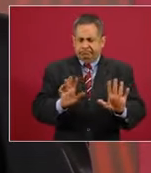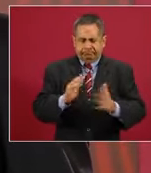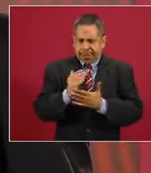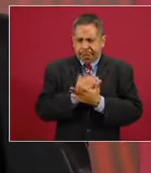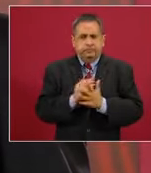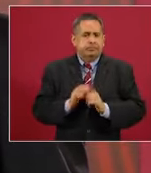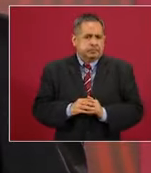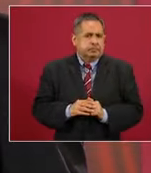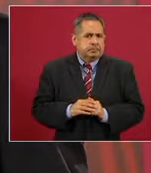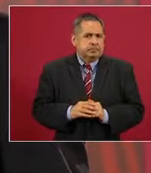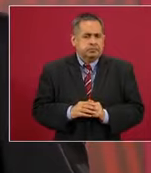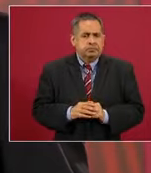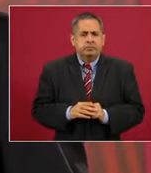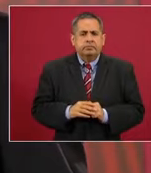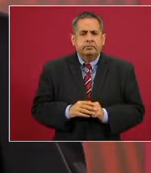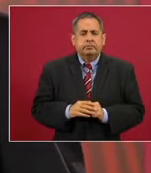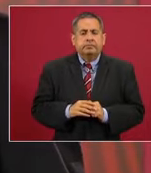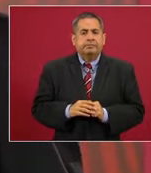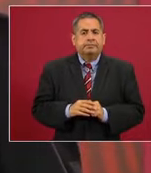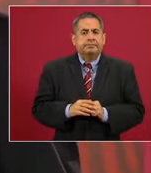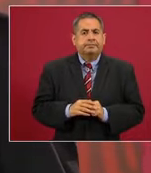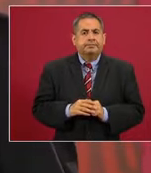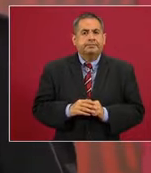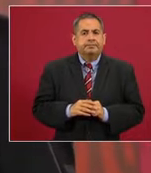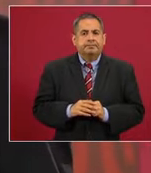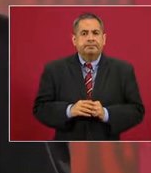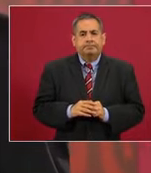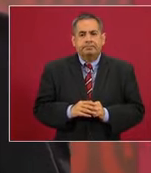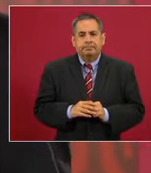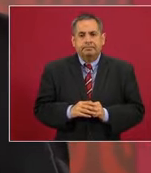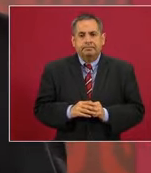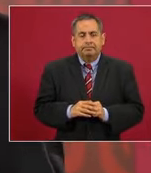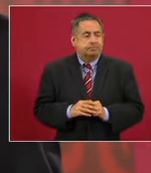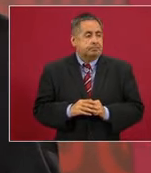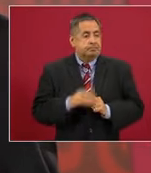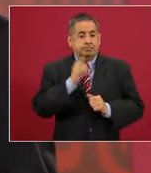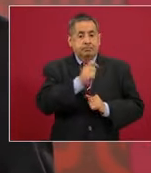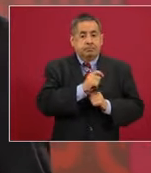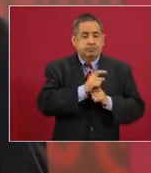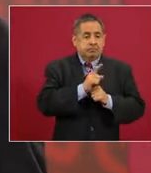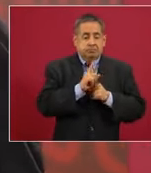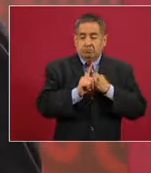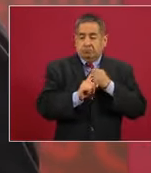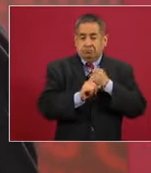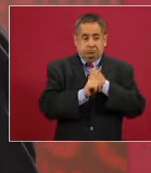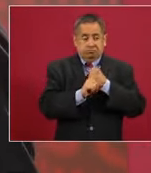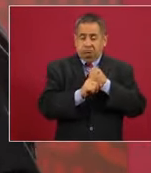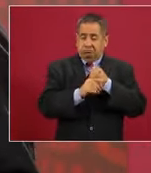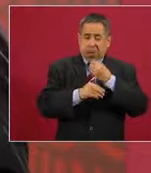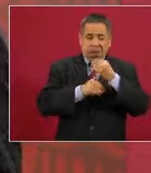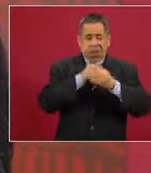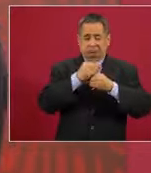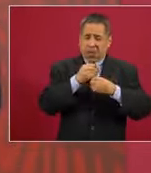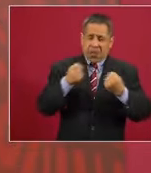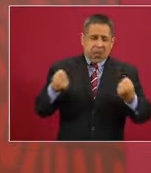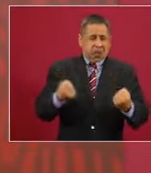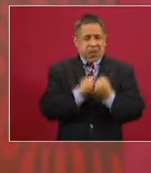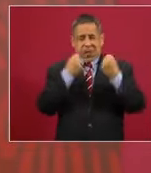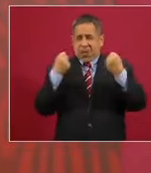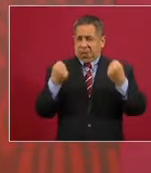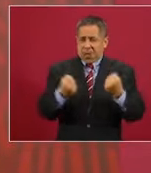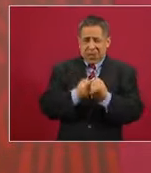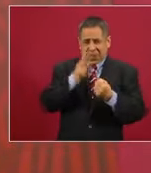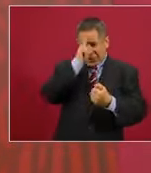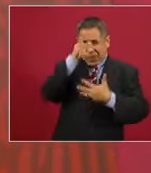No se puede resolver nada con el uso de la violencia,